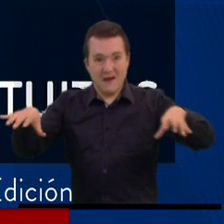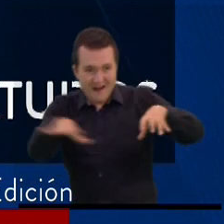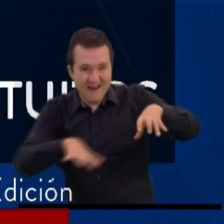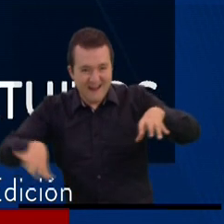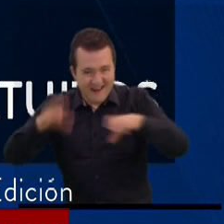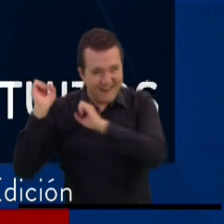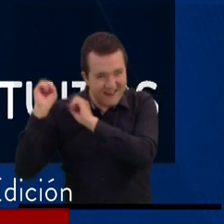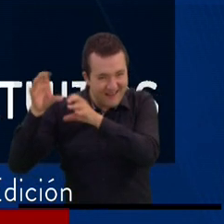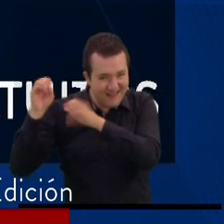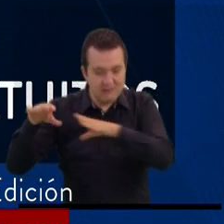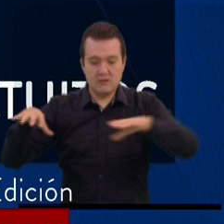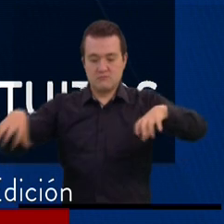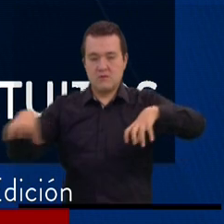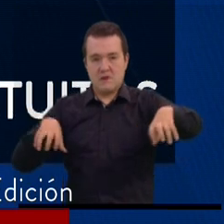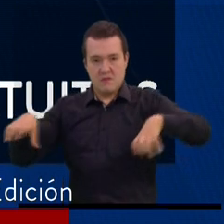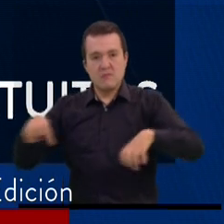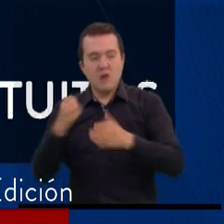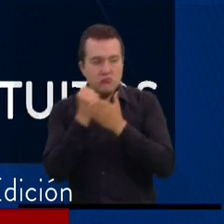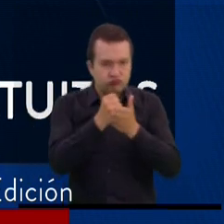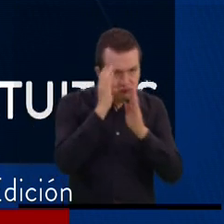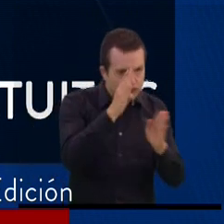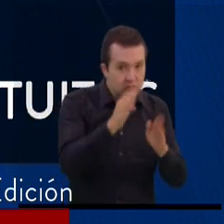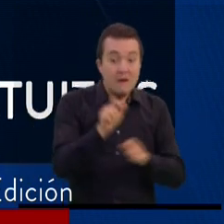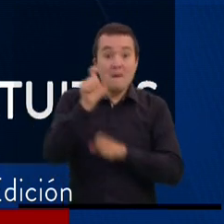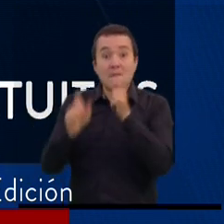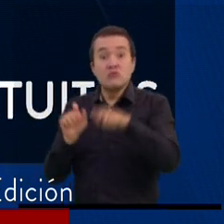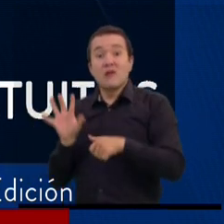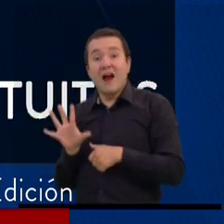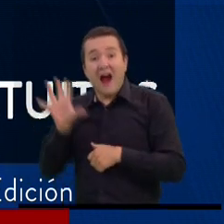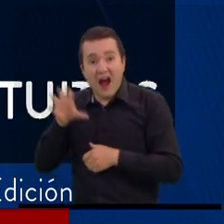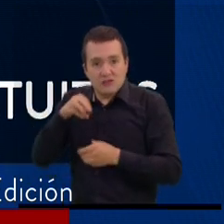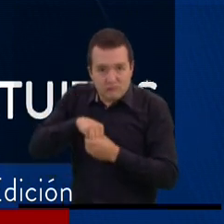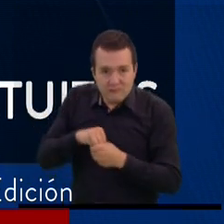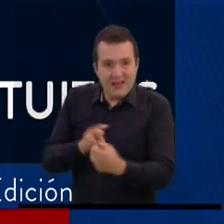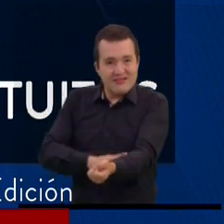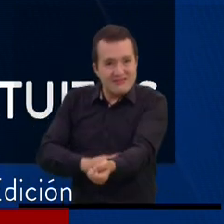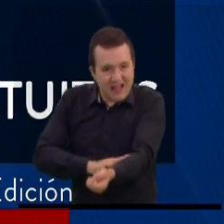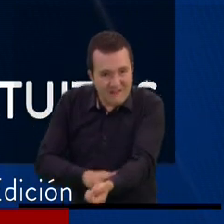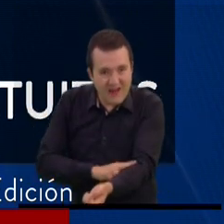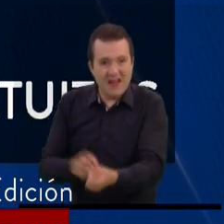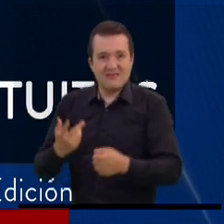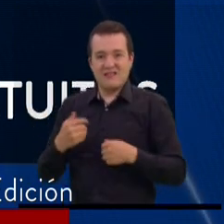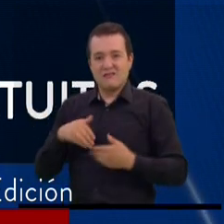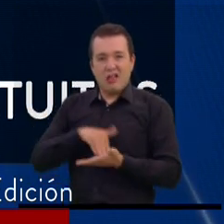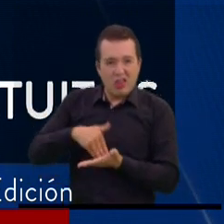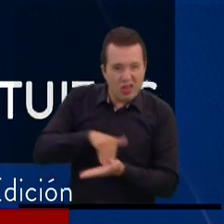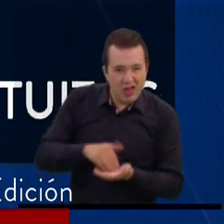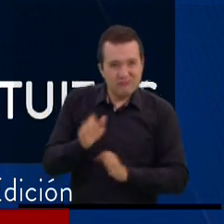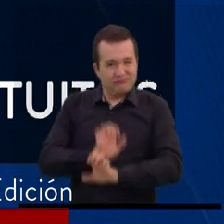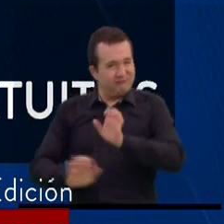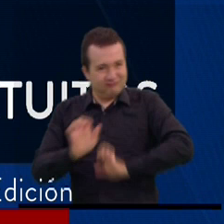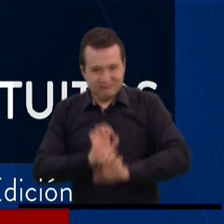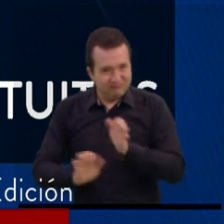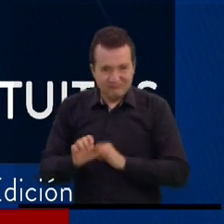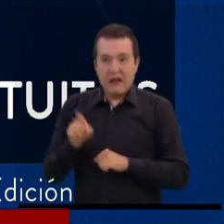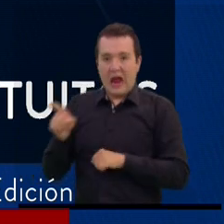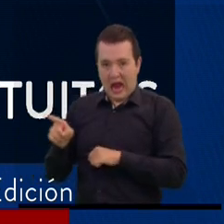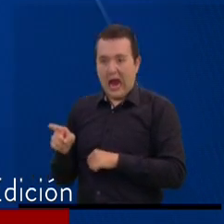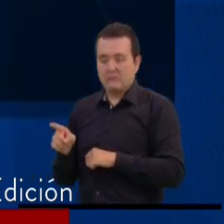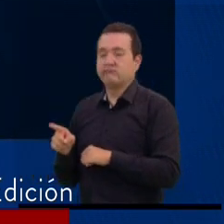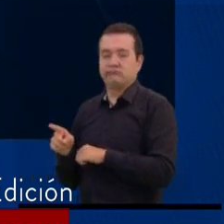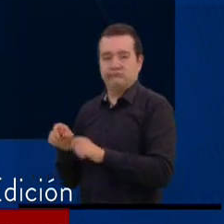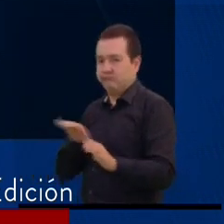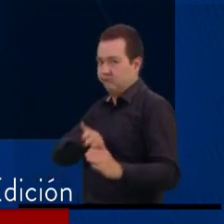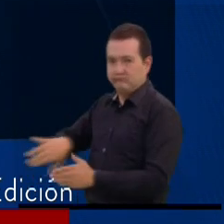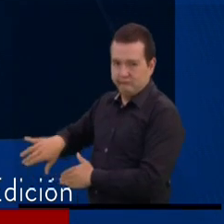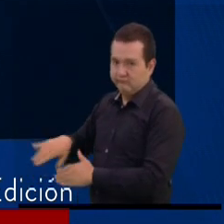personas con afecciones de salud como diabetes, cáncer, hipertensión o afecciones del sistema inmunológico. Se implementarán baños gratuitos.